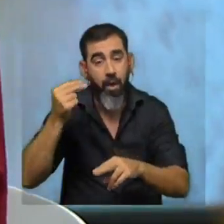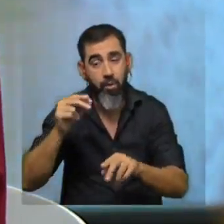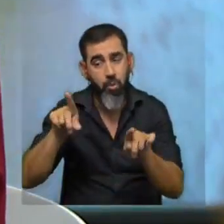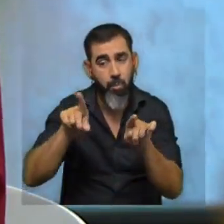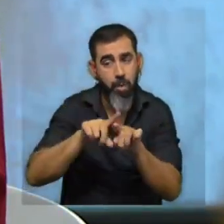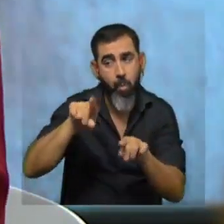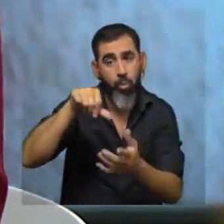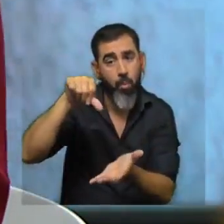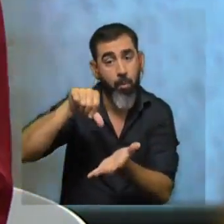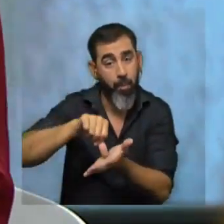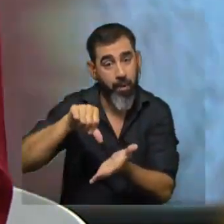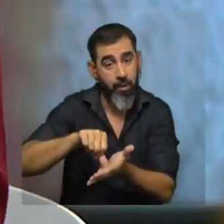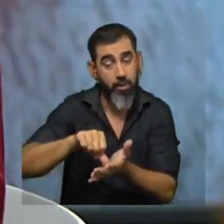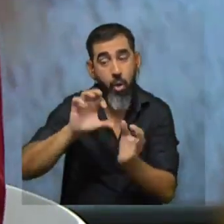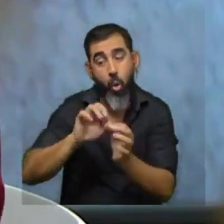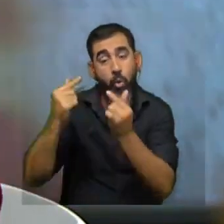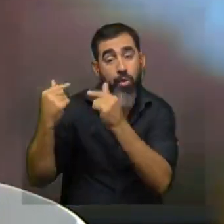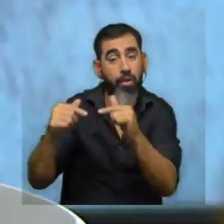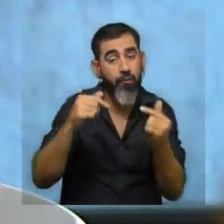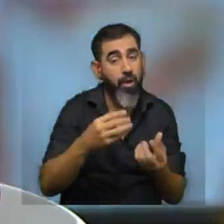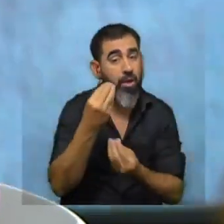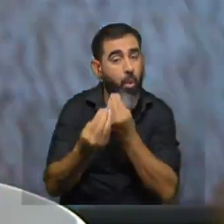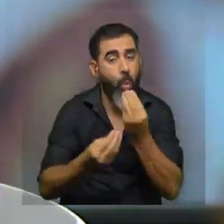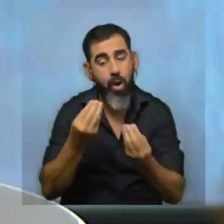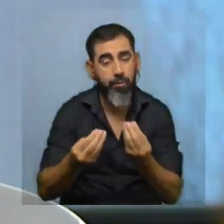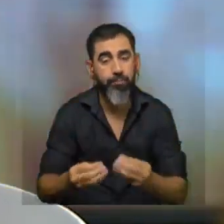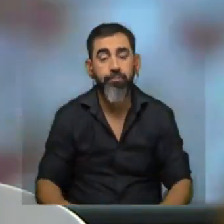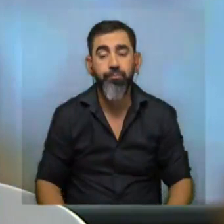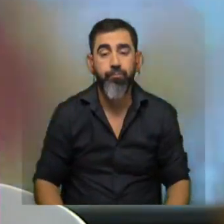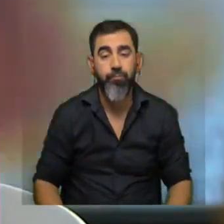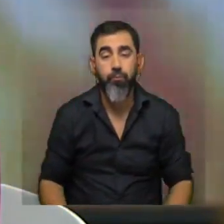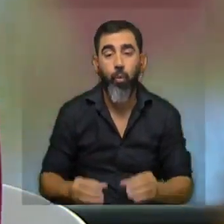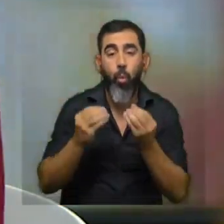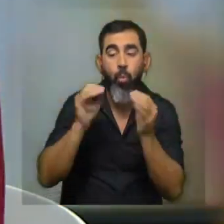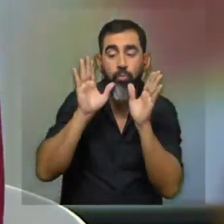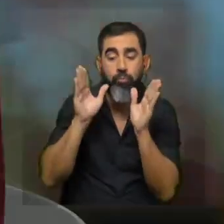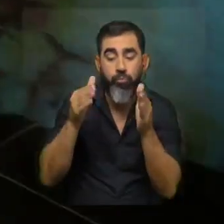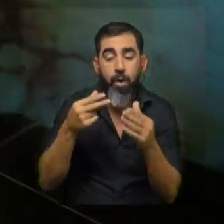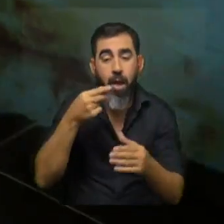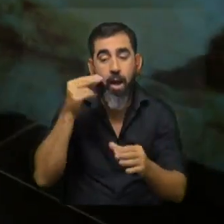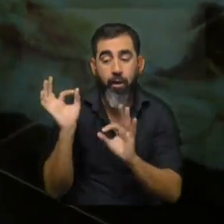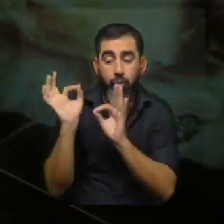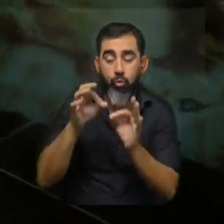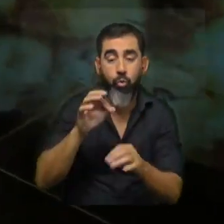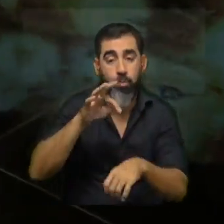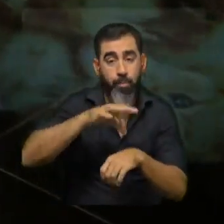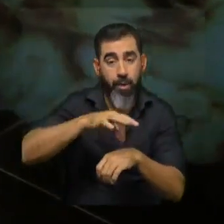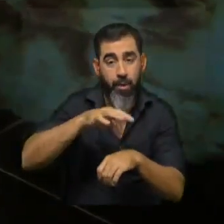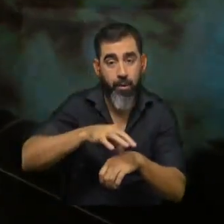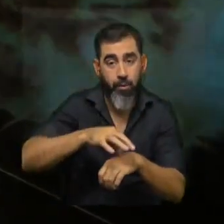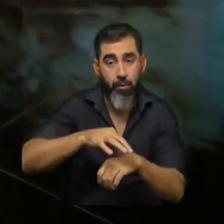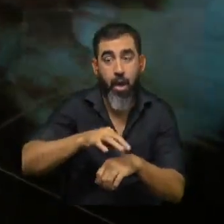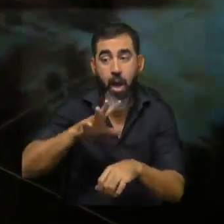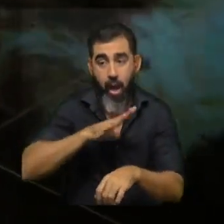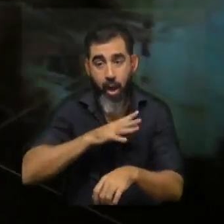en otros países o no si es diferente cómo tenemos que abordar este paciente que llega a la clínica si realmente esta población está